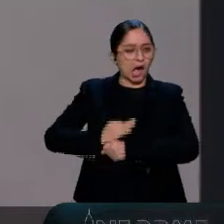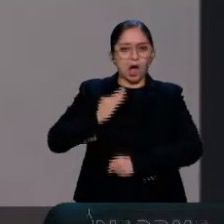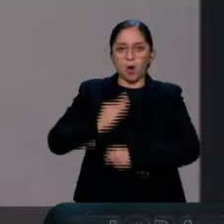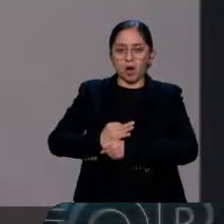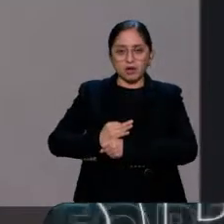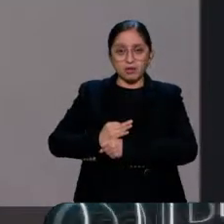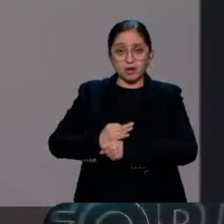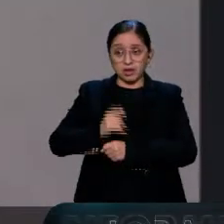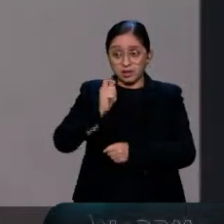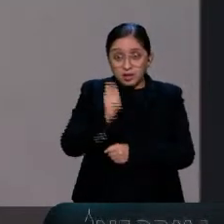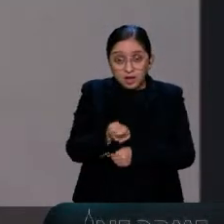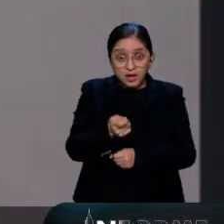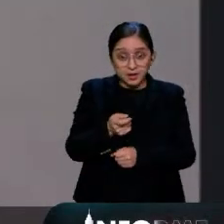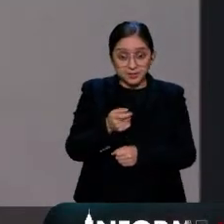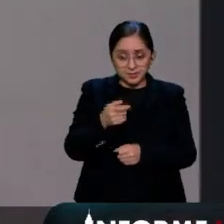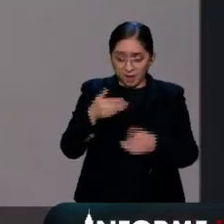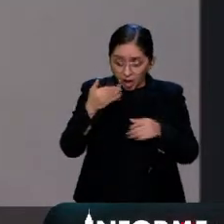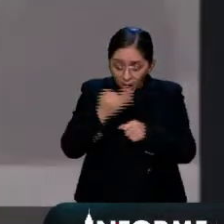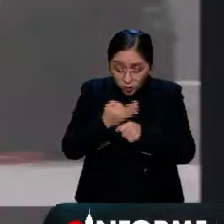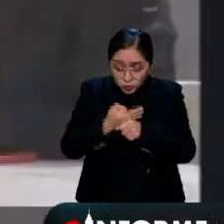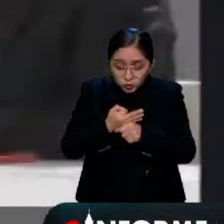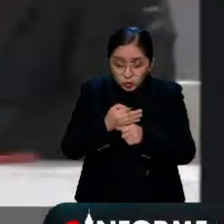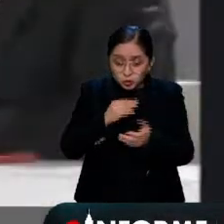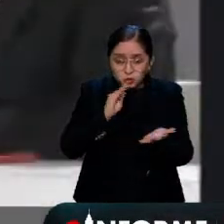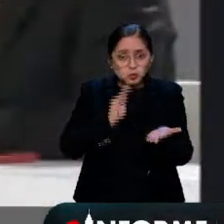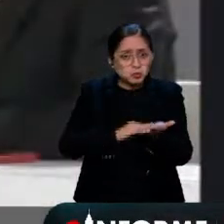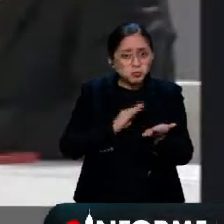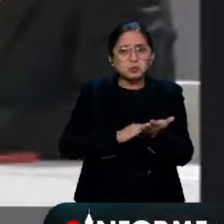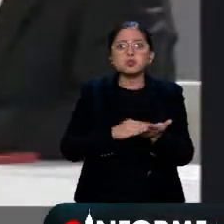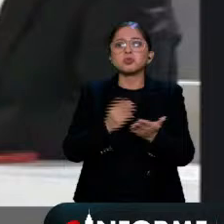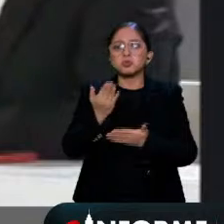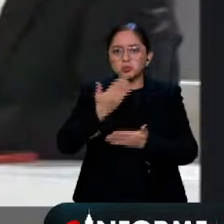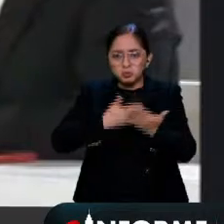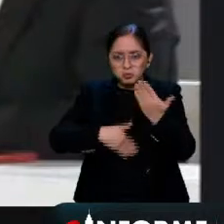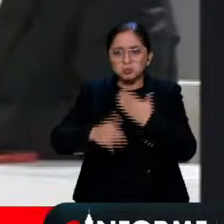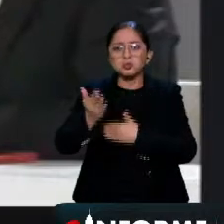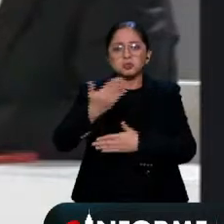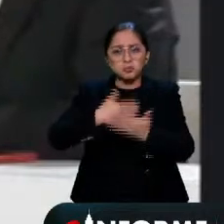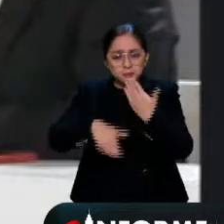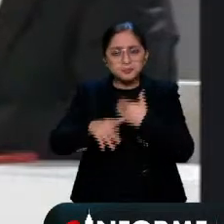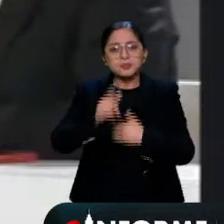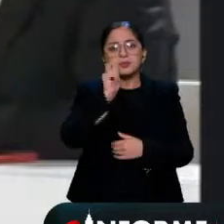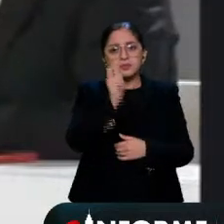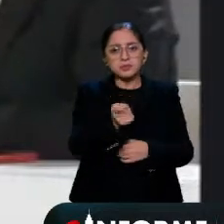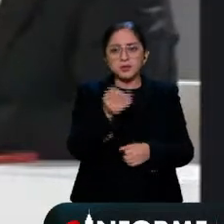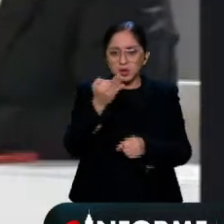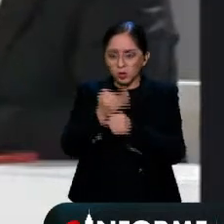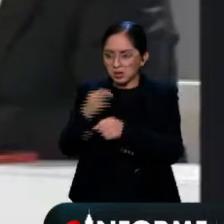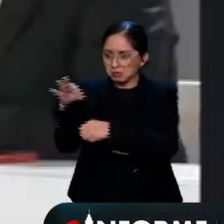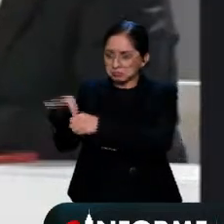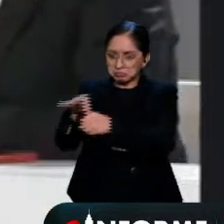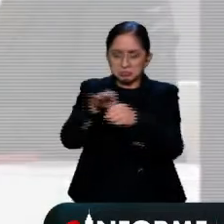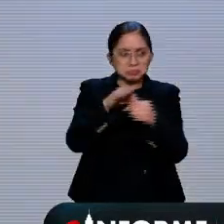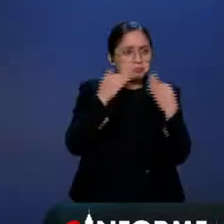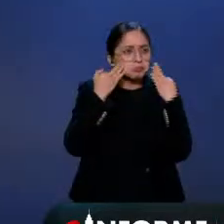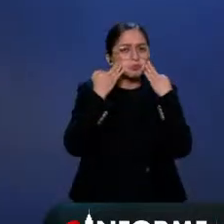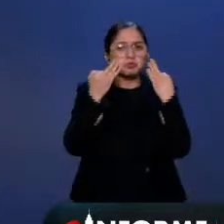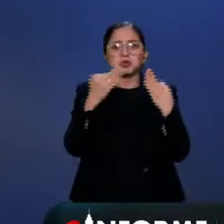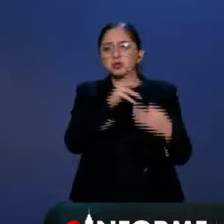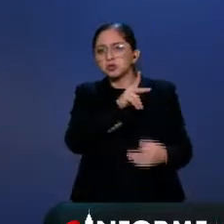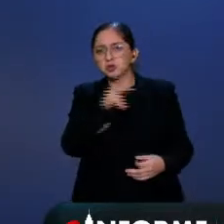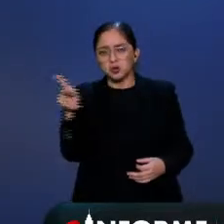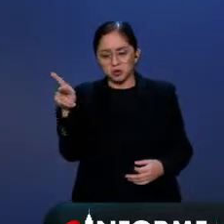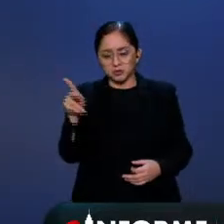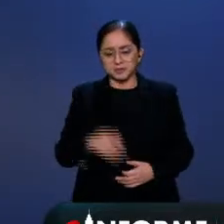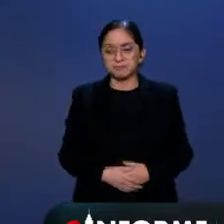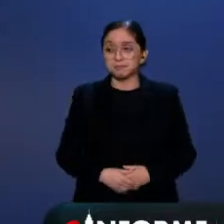Porque como está ahora ha funcionado y nuestras elecciones son transparentes. En